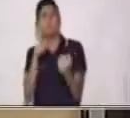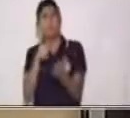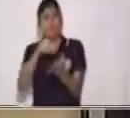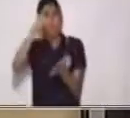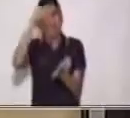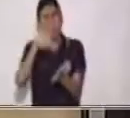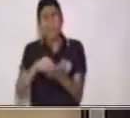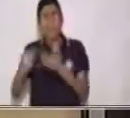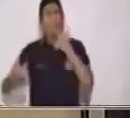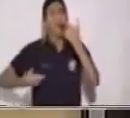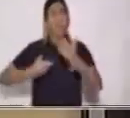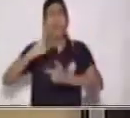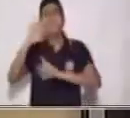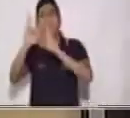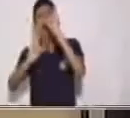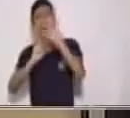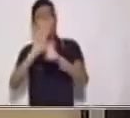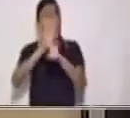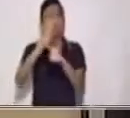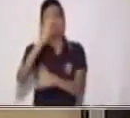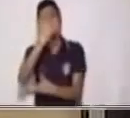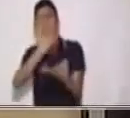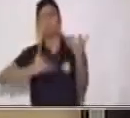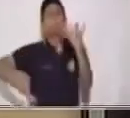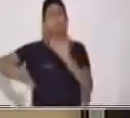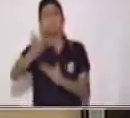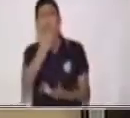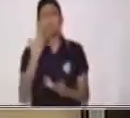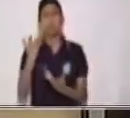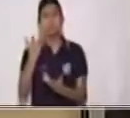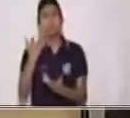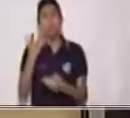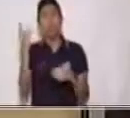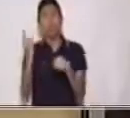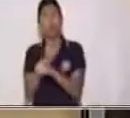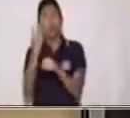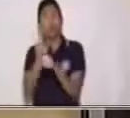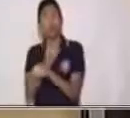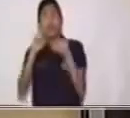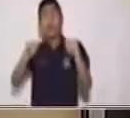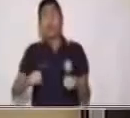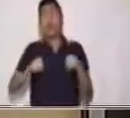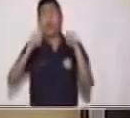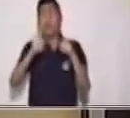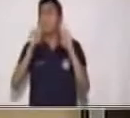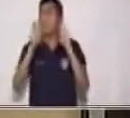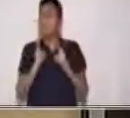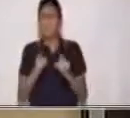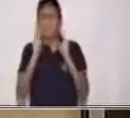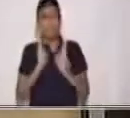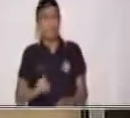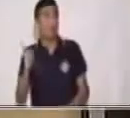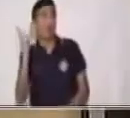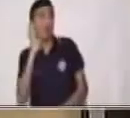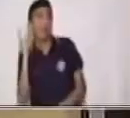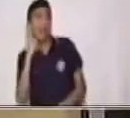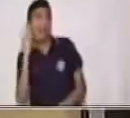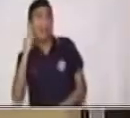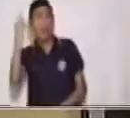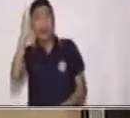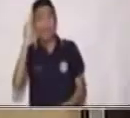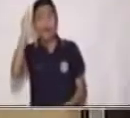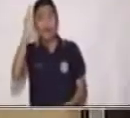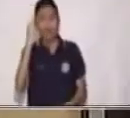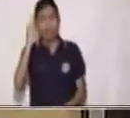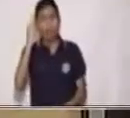brincan rieles, juegan a la ruleta, usan el remo y siempre escuchan la radio.